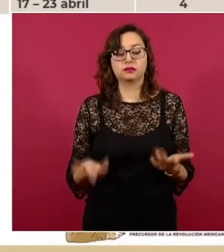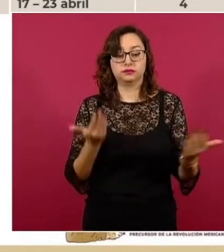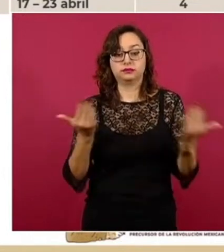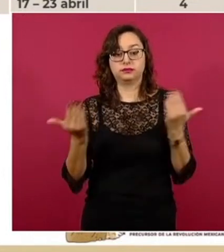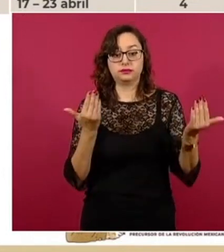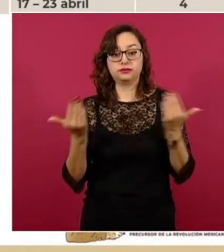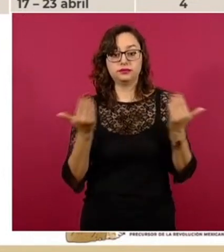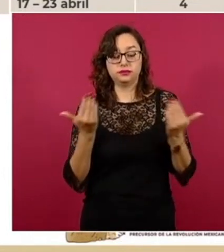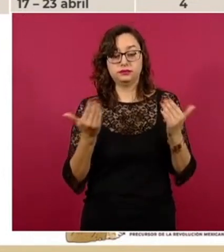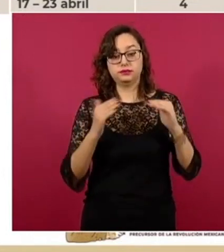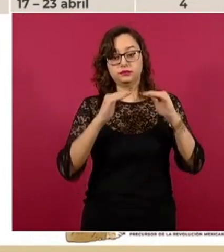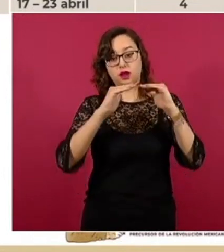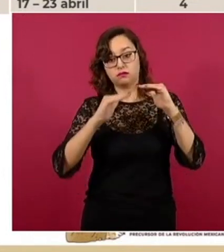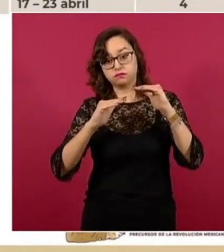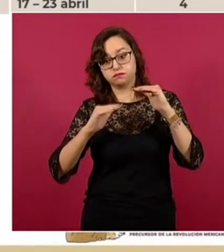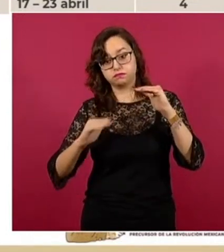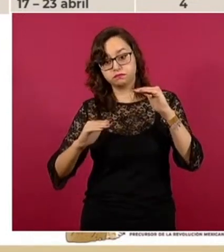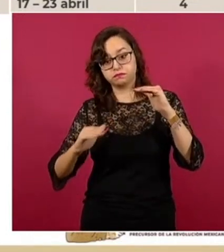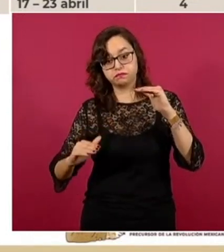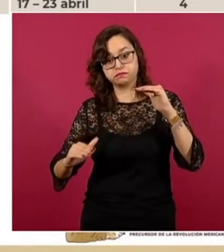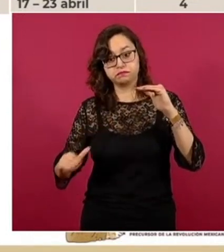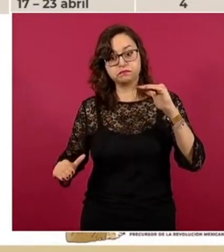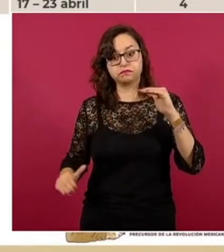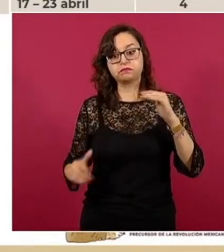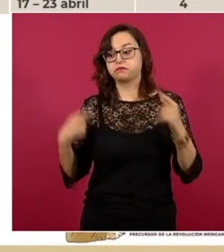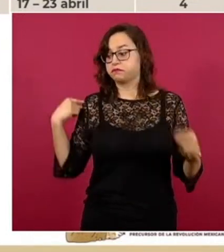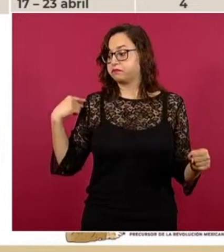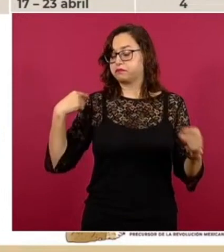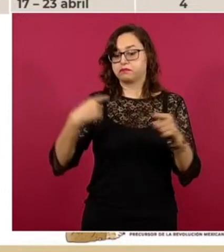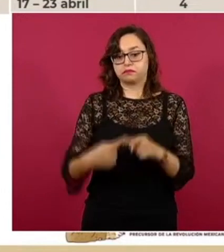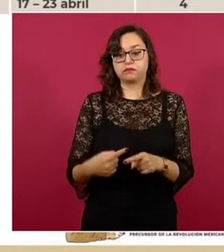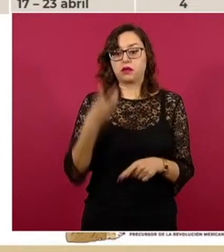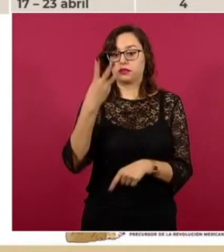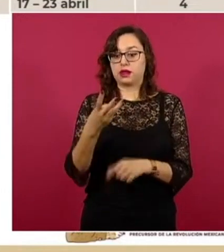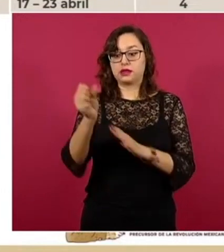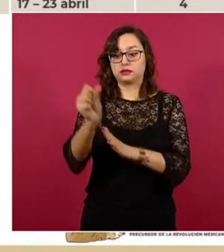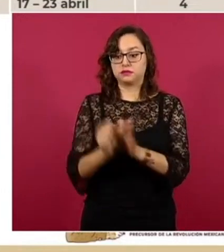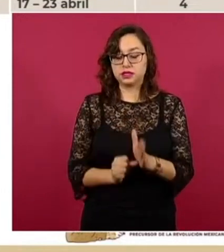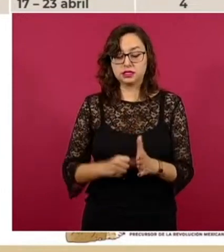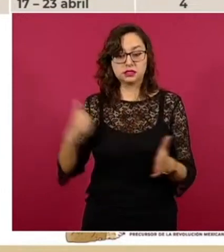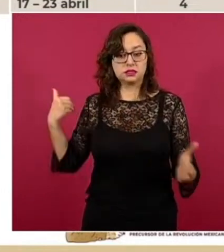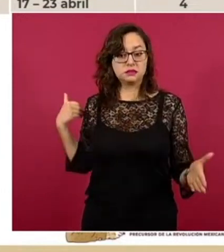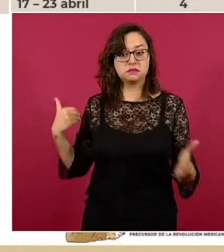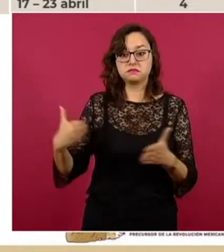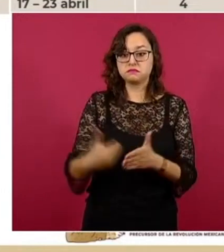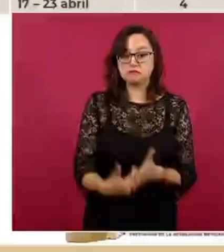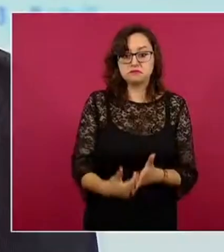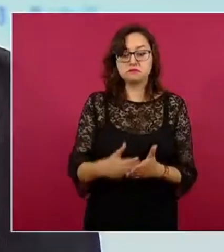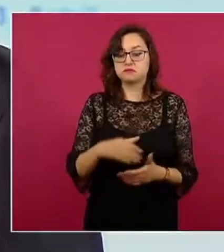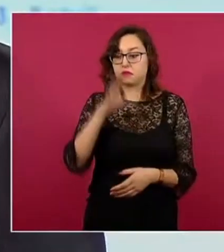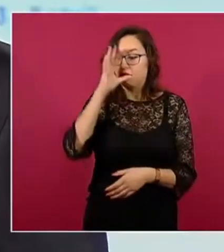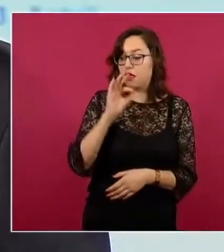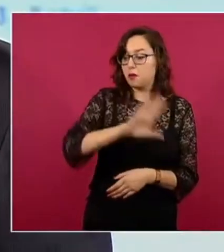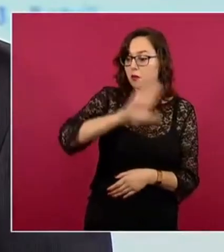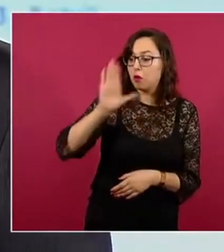también de la mortalidad que se ha mantenido en estas últimas tres meses, ha reducido diez